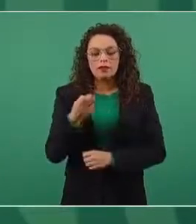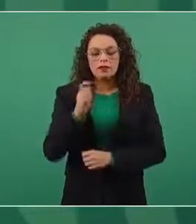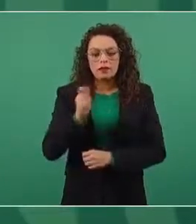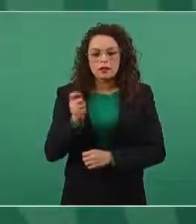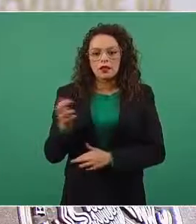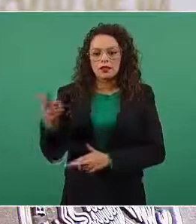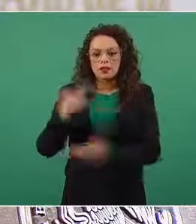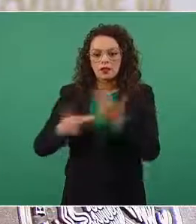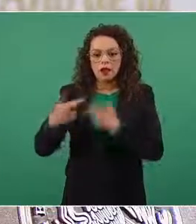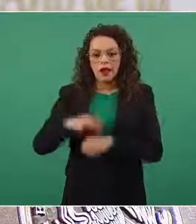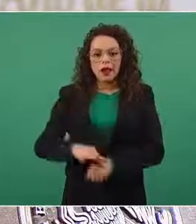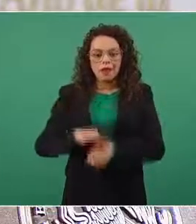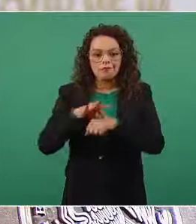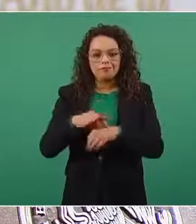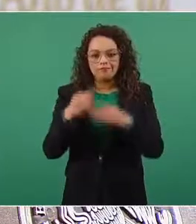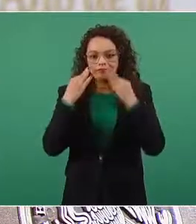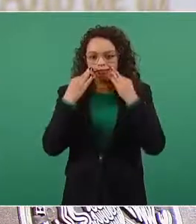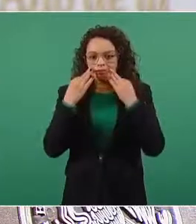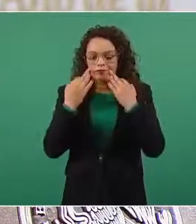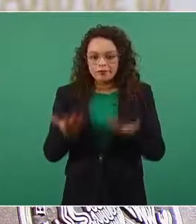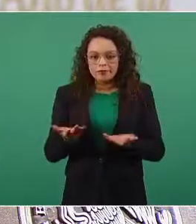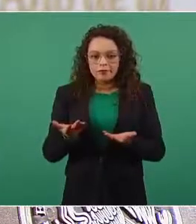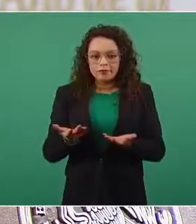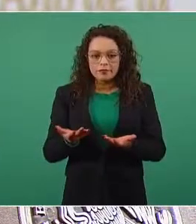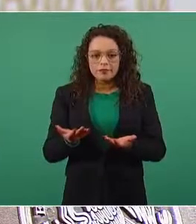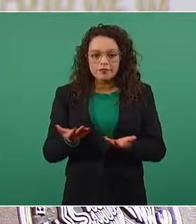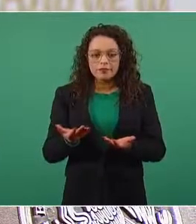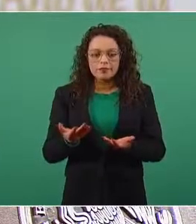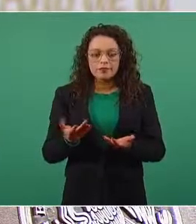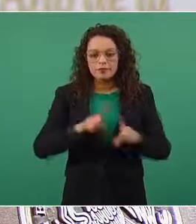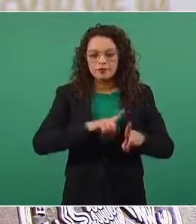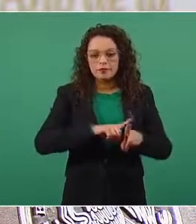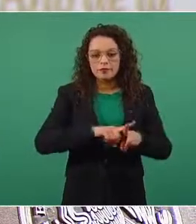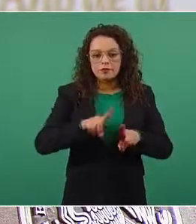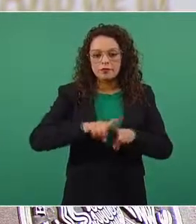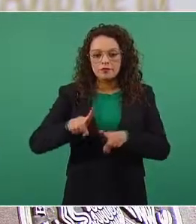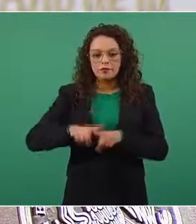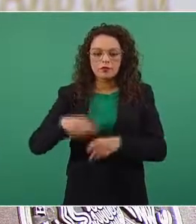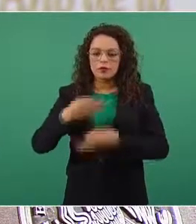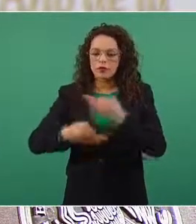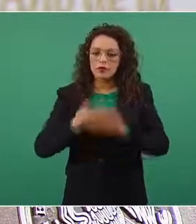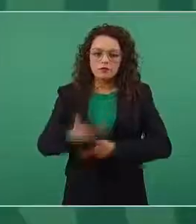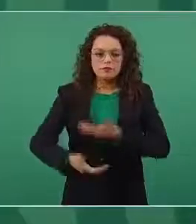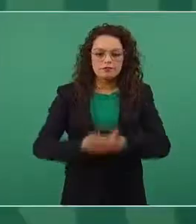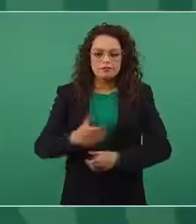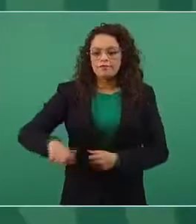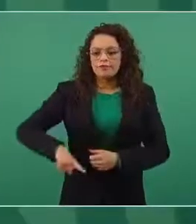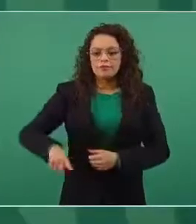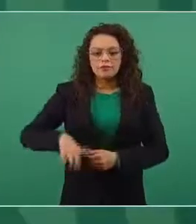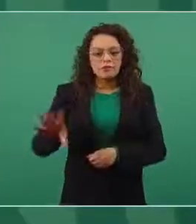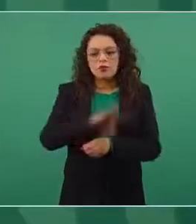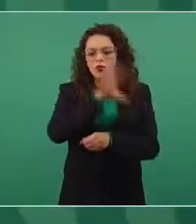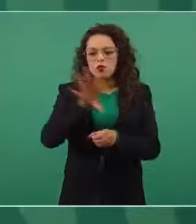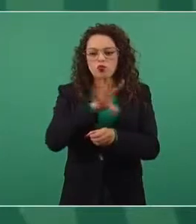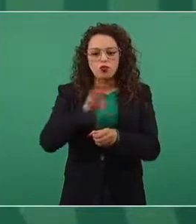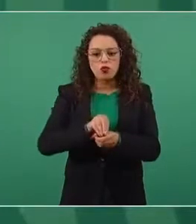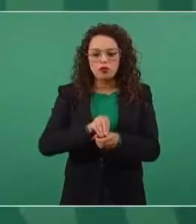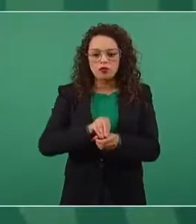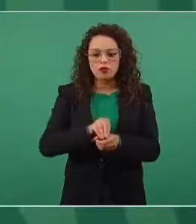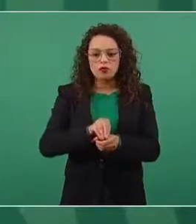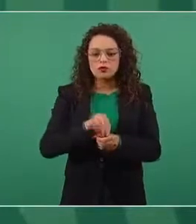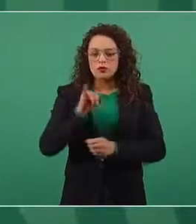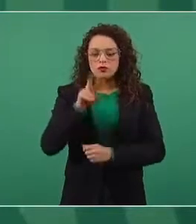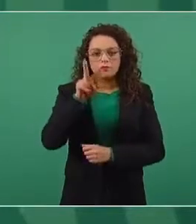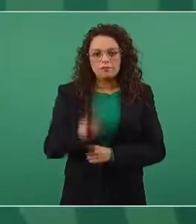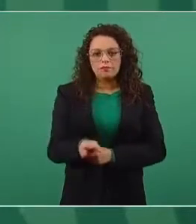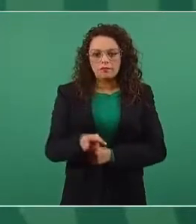de los servidores públicos, de todos los servidores públicos, porque sí